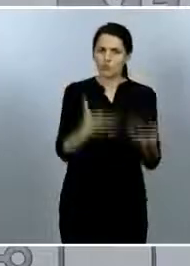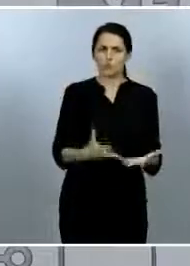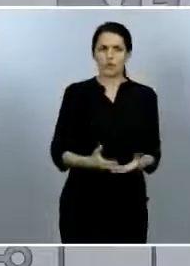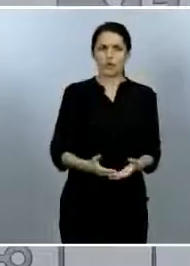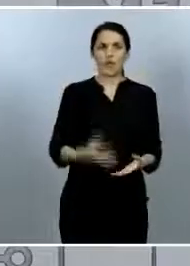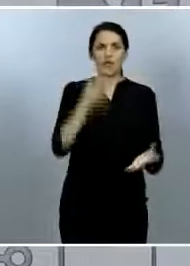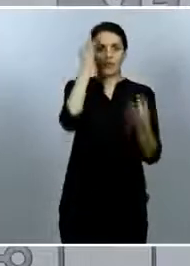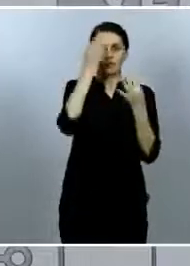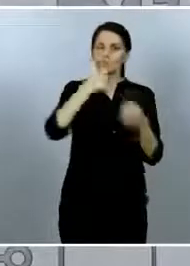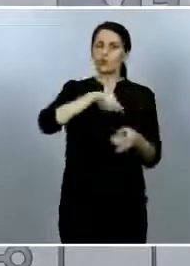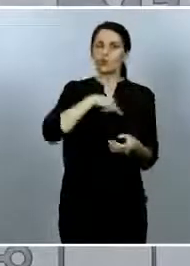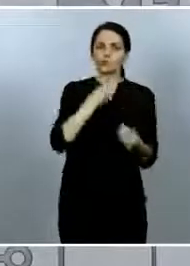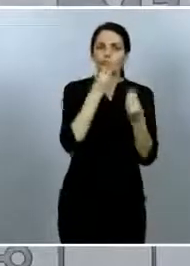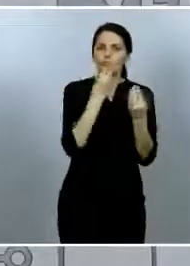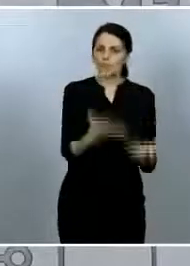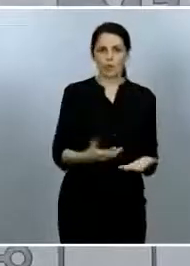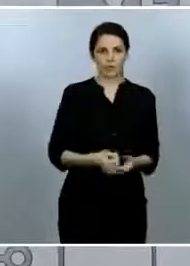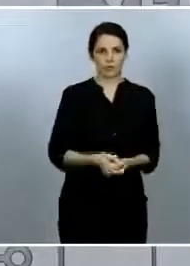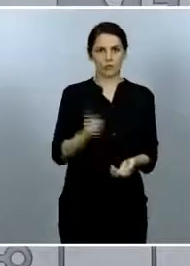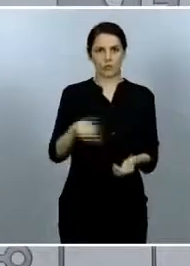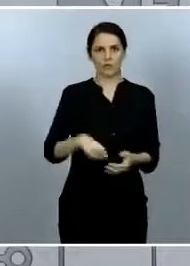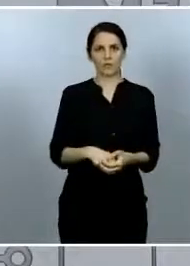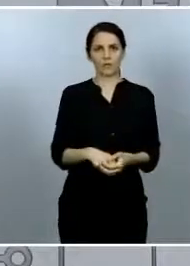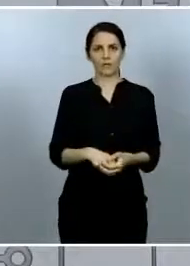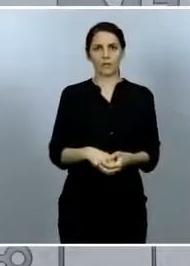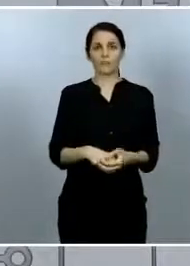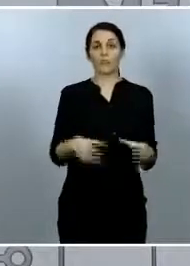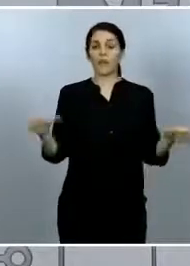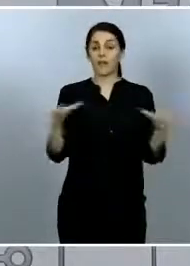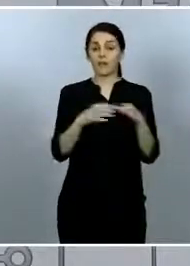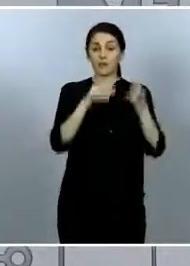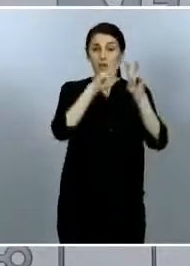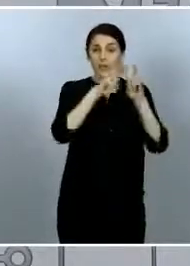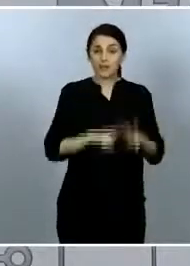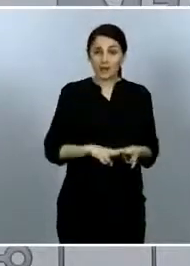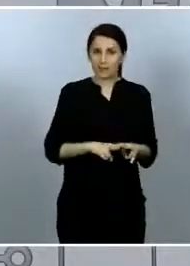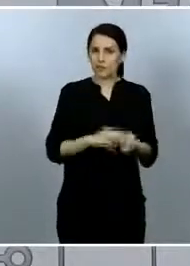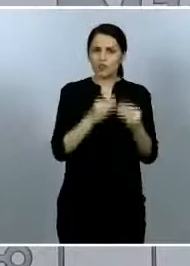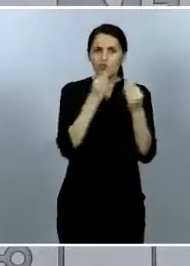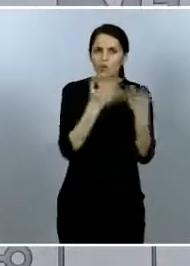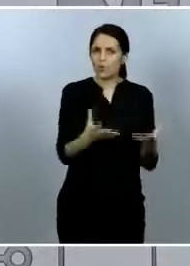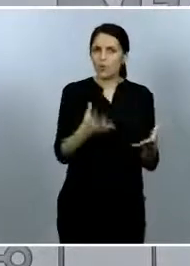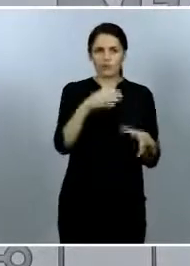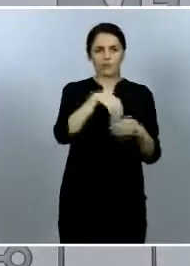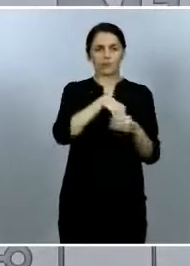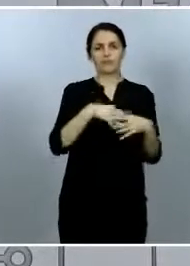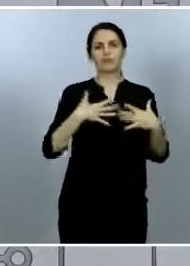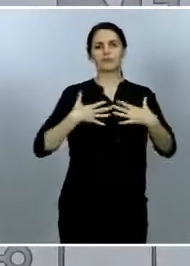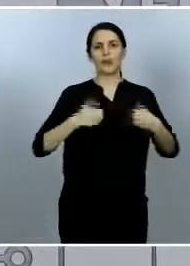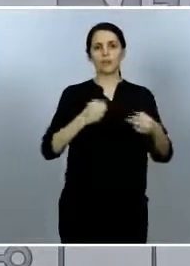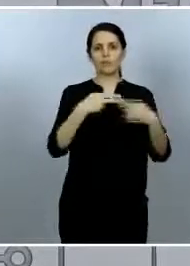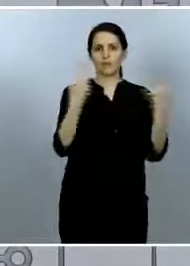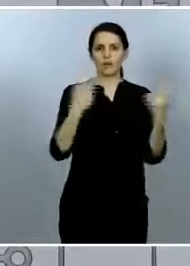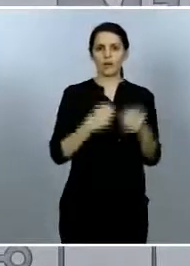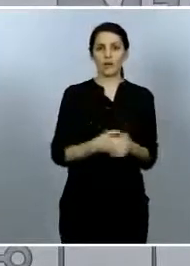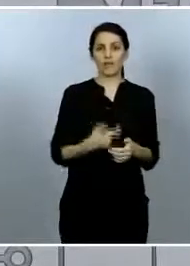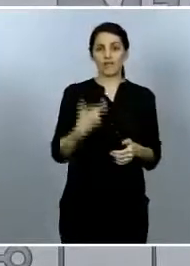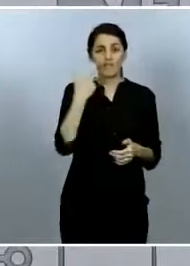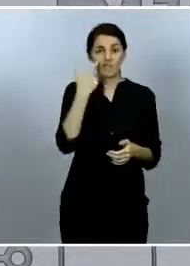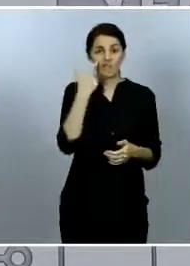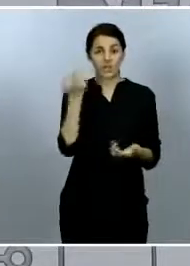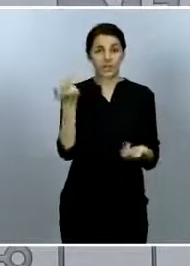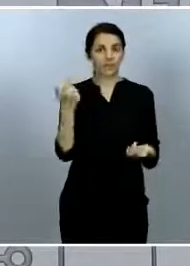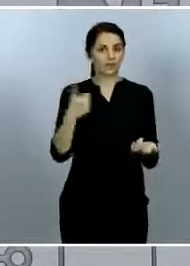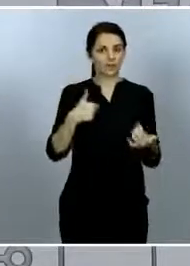muy buenos equipos de investigación en salud pública y si no fíjense en los resultados precoces tempranos y de